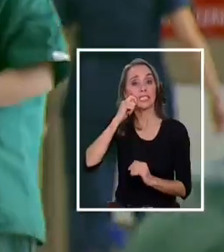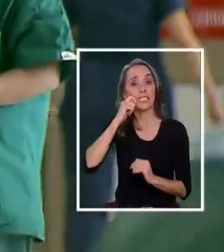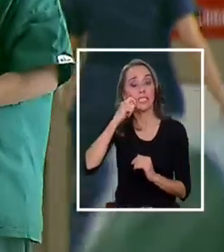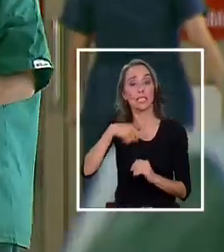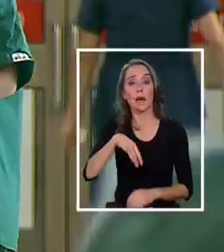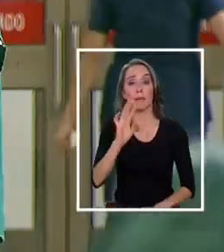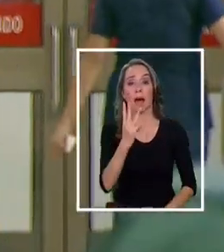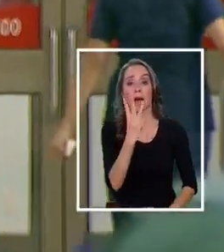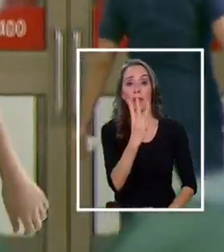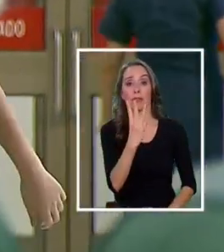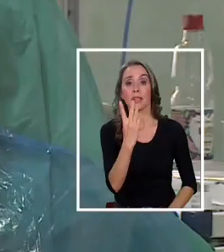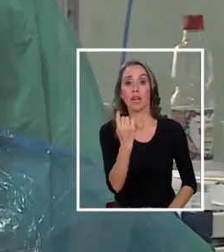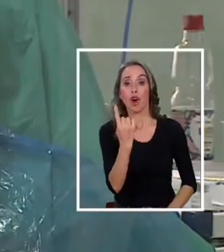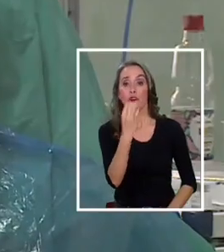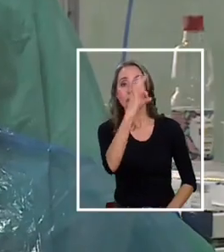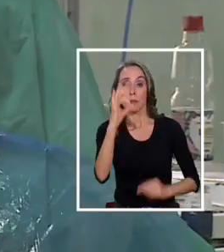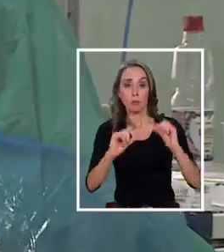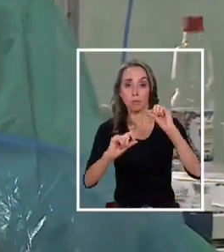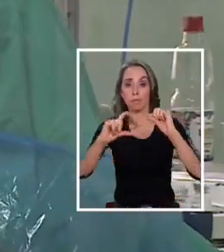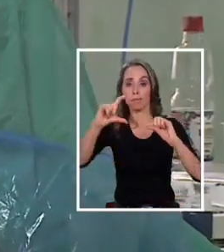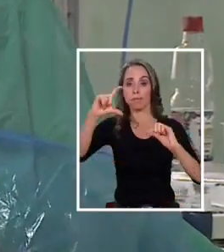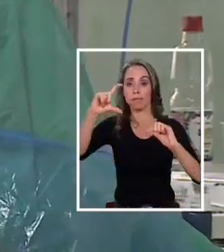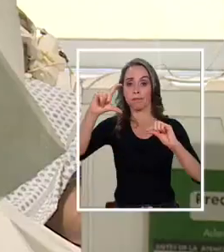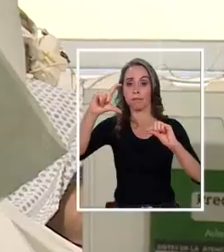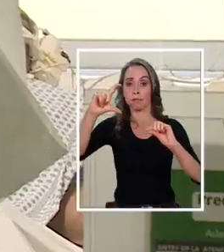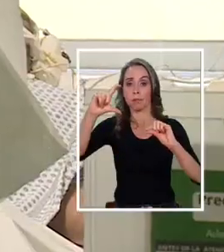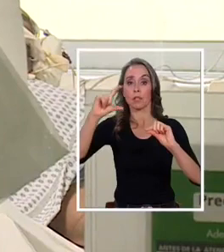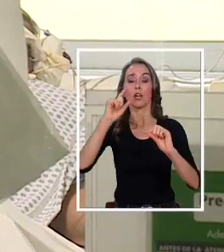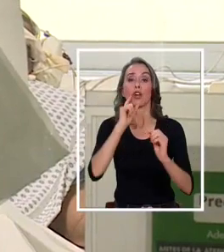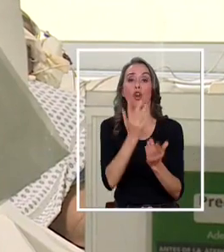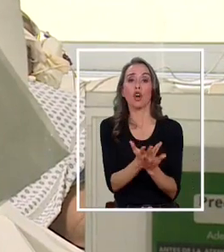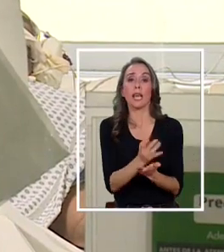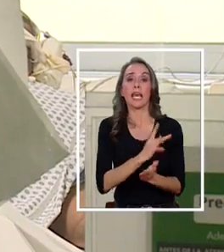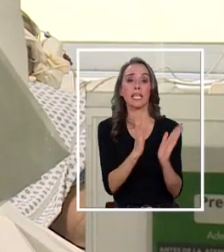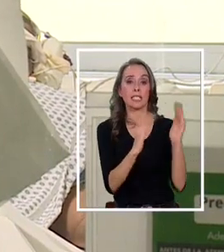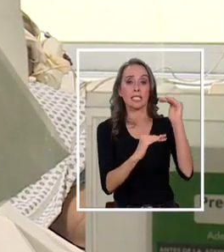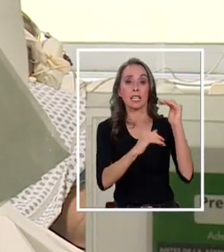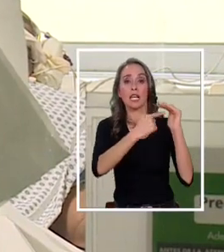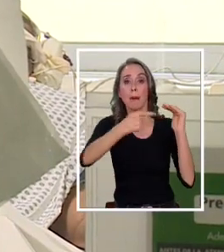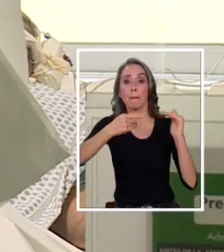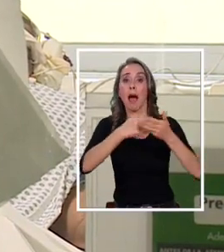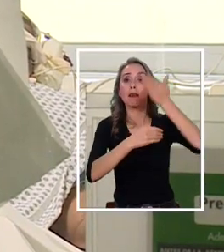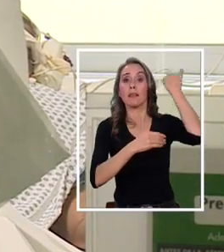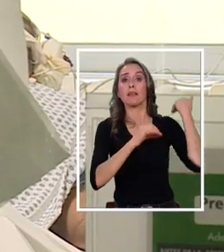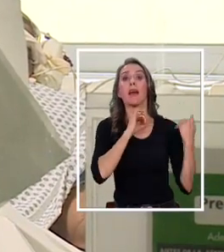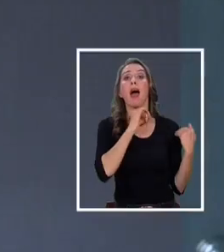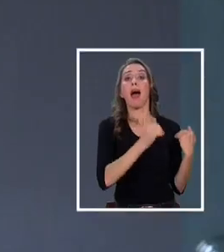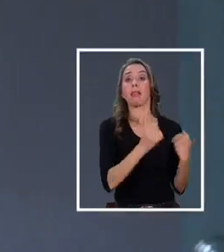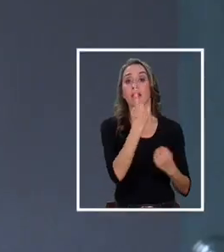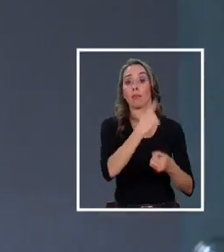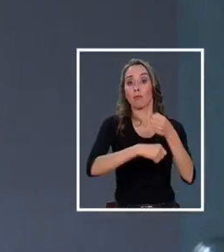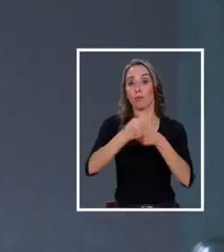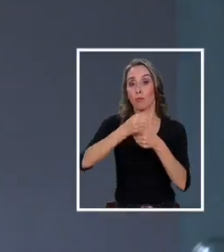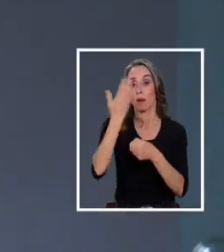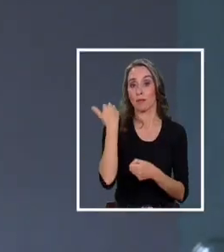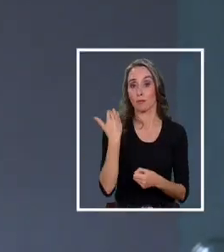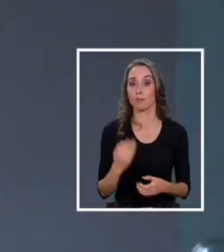del 311% de la capacidad que el país tenía hace más de un año.